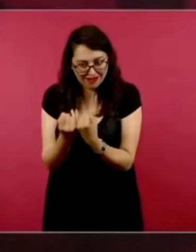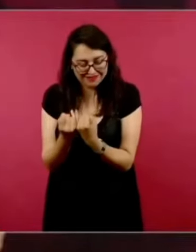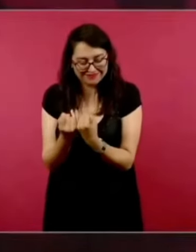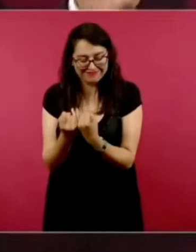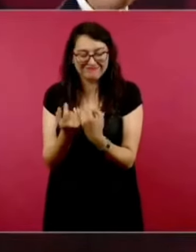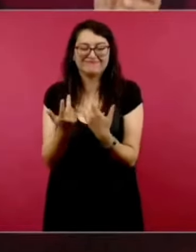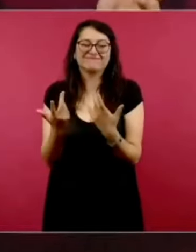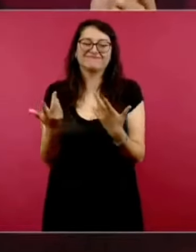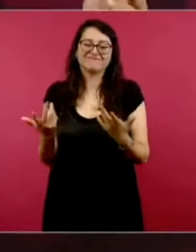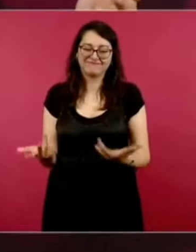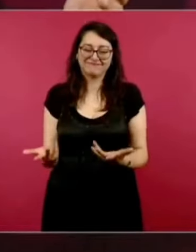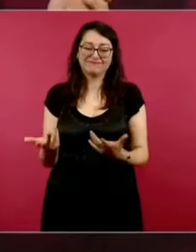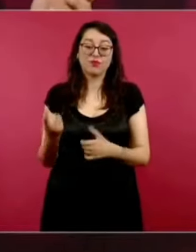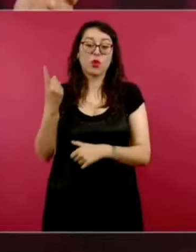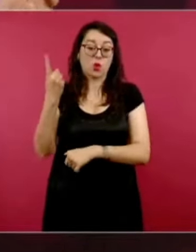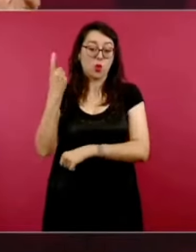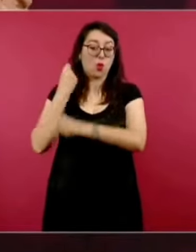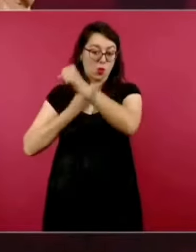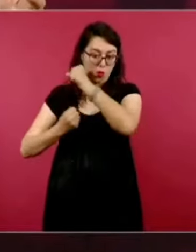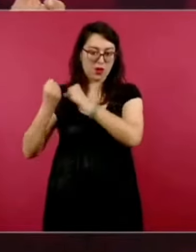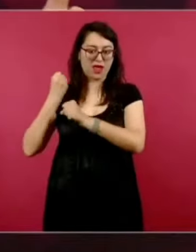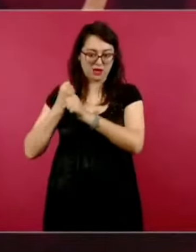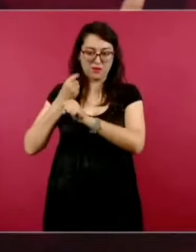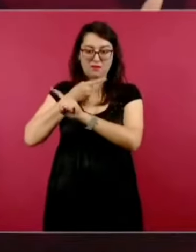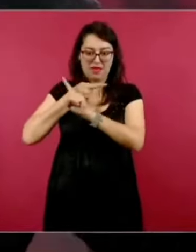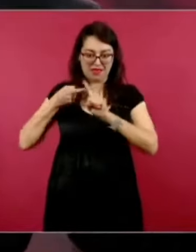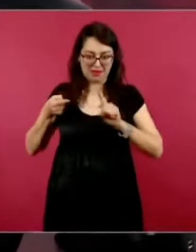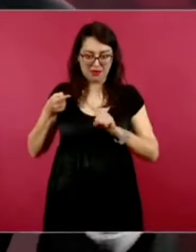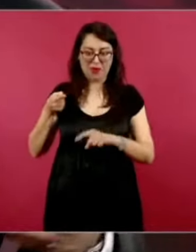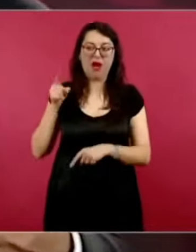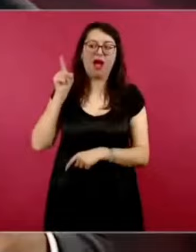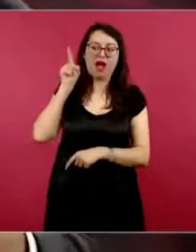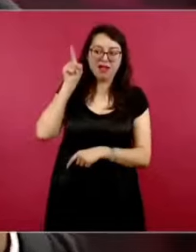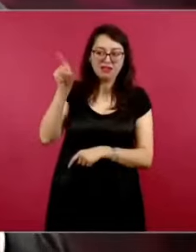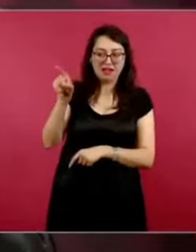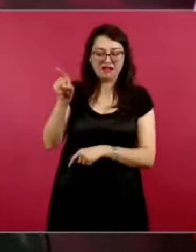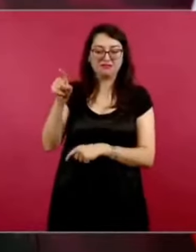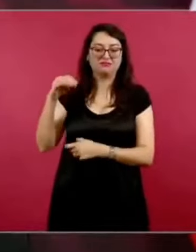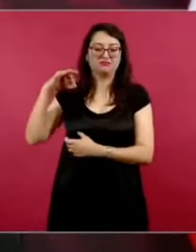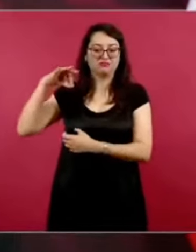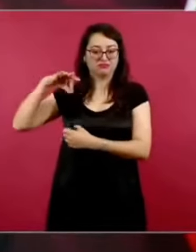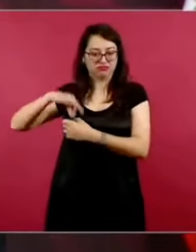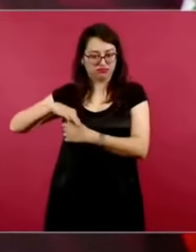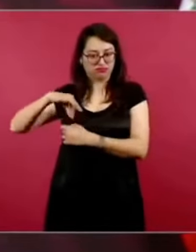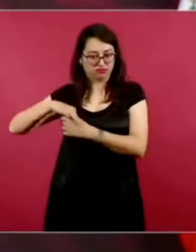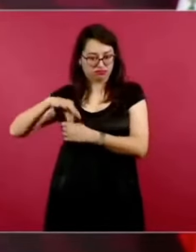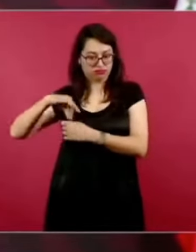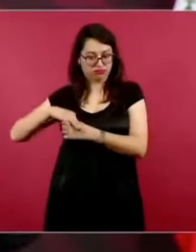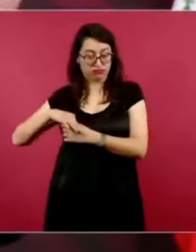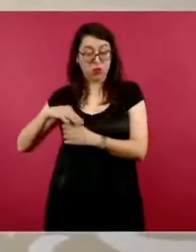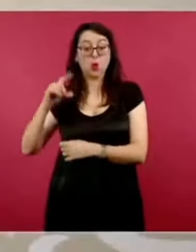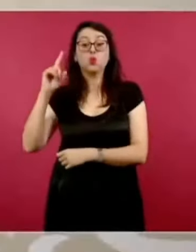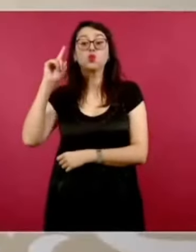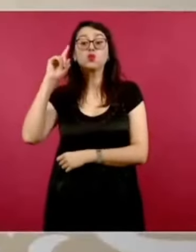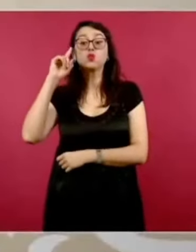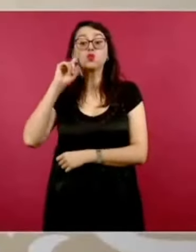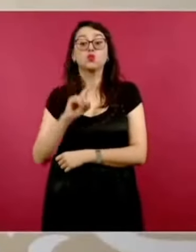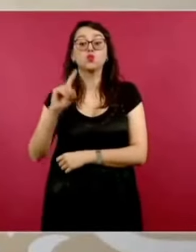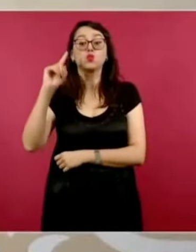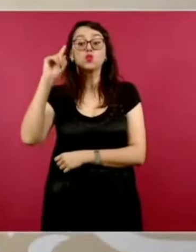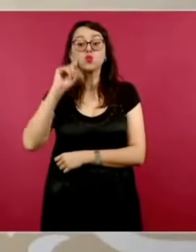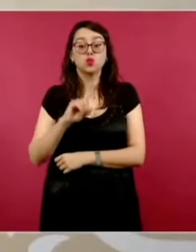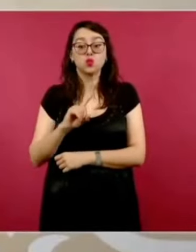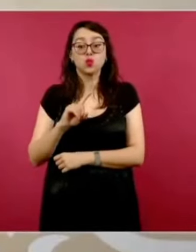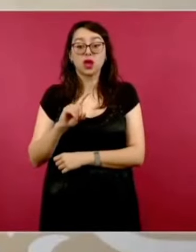y una candidata iba arriba en las encuestas, y esto es público y lo